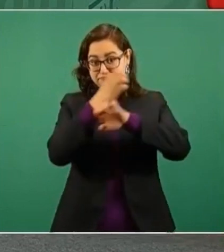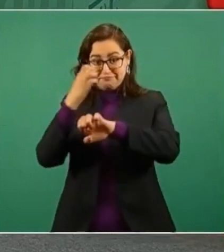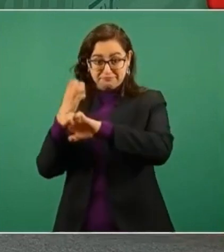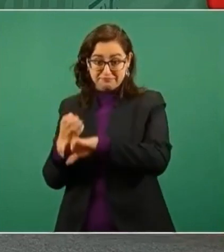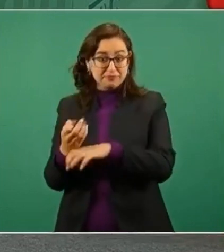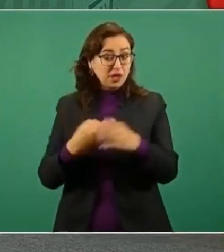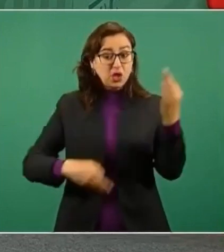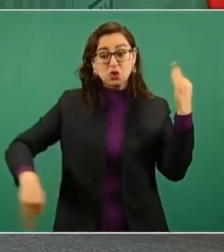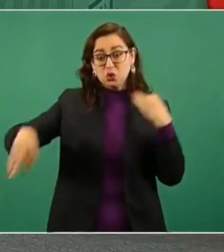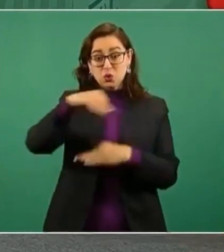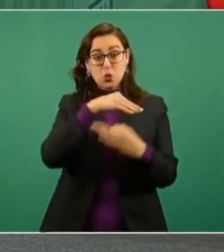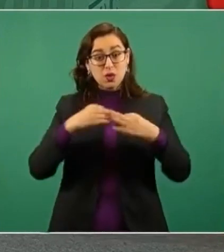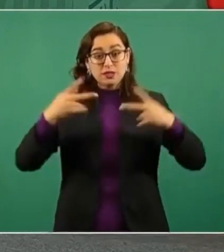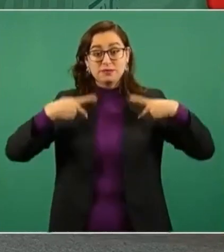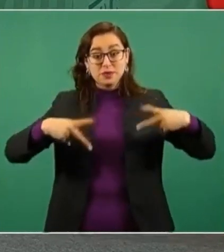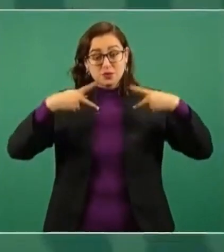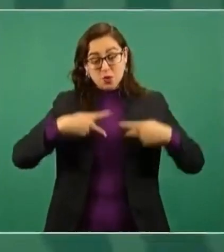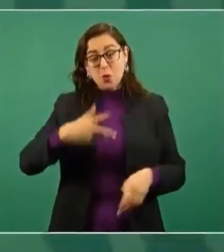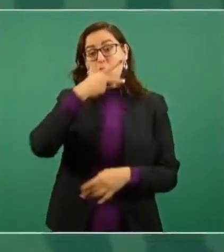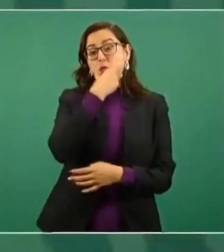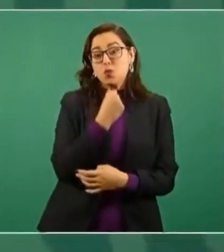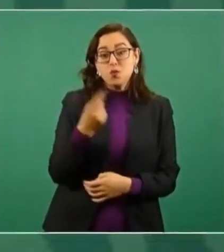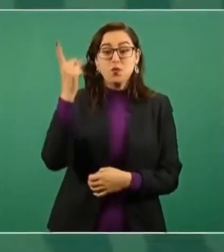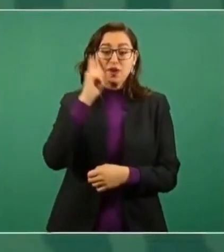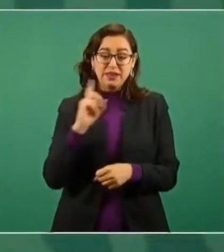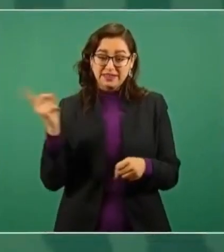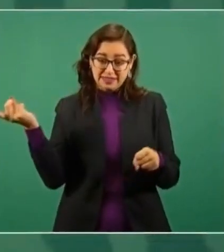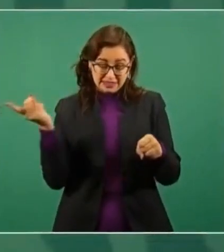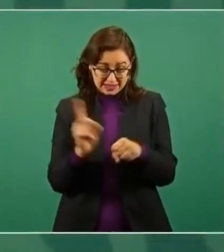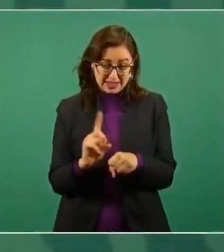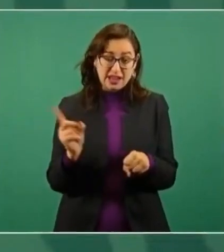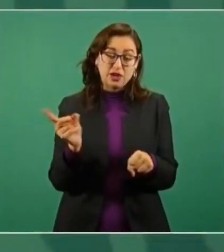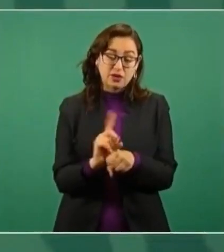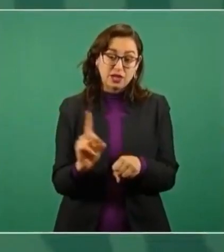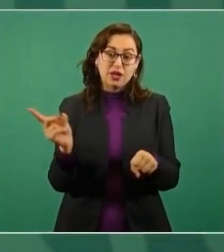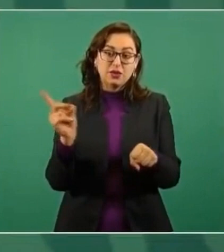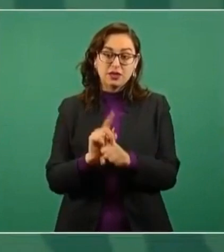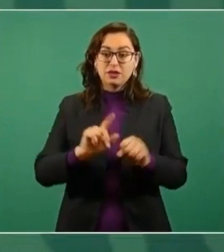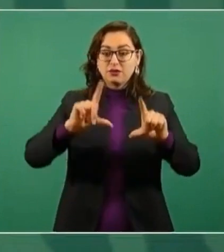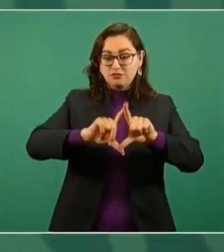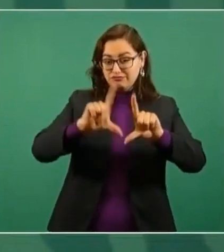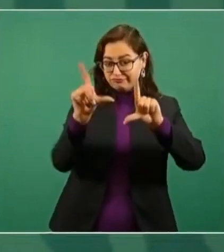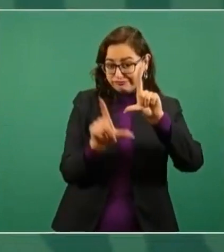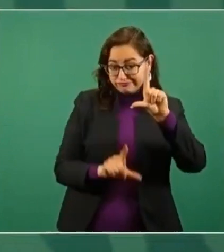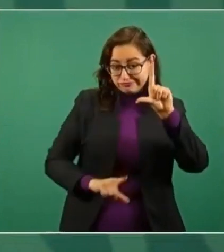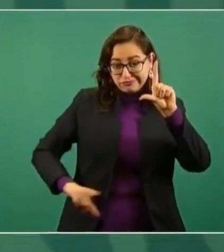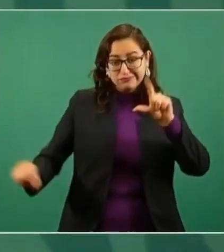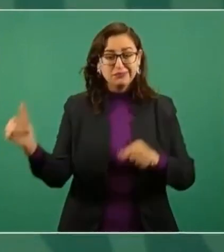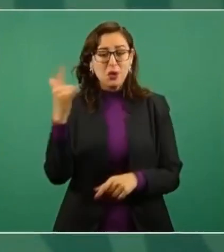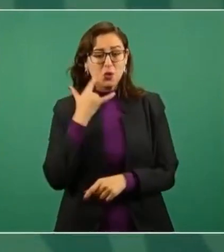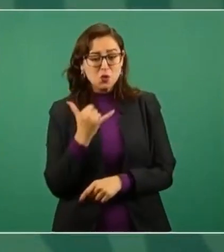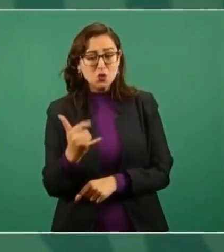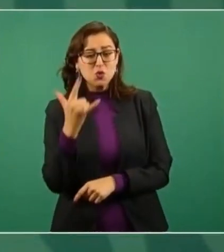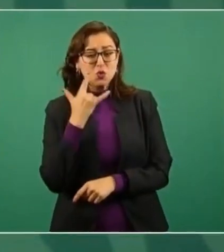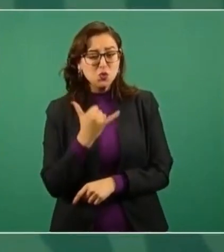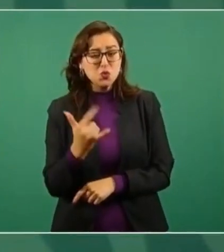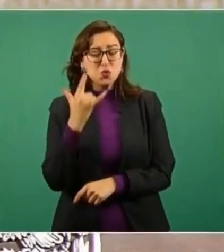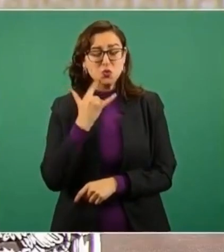cada hombre y cada mujer que día a día, lo largo y ancho del país, hacen posible con su esfuerzo y dedicación